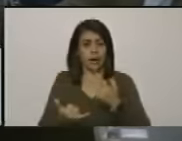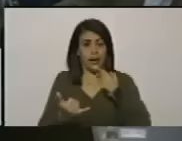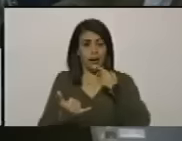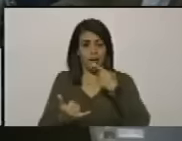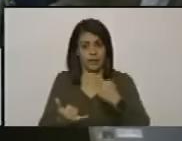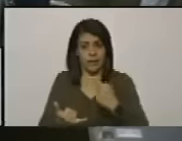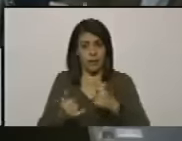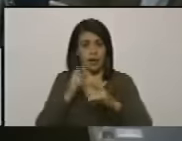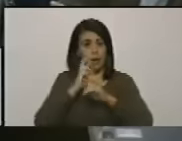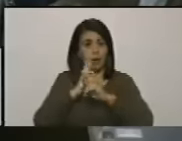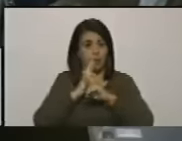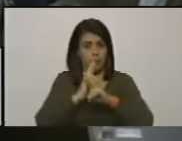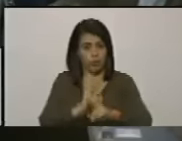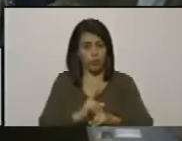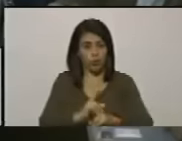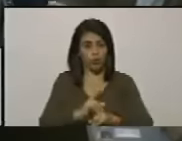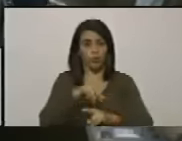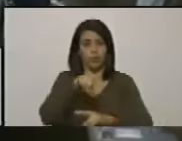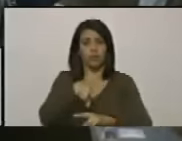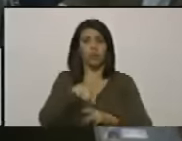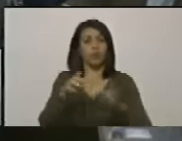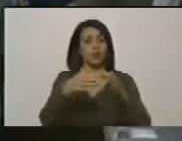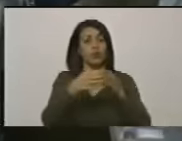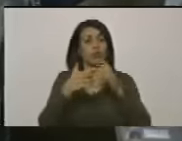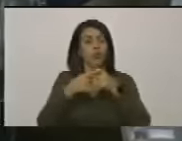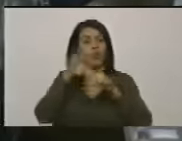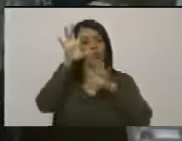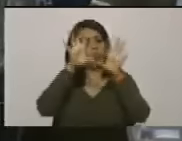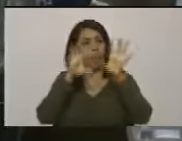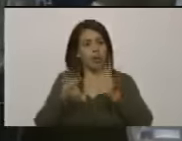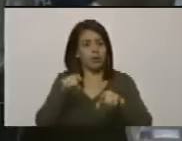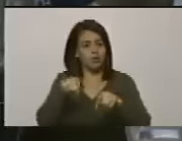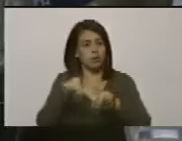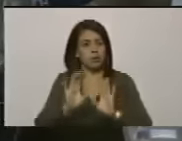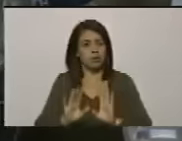responden al tutelaje de factores externos del país